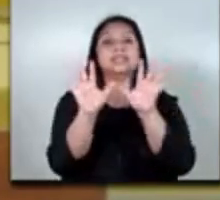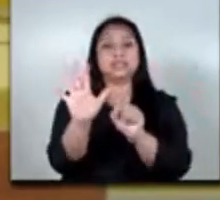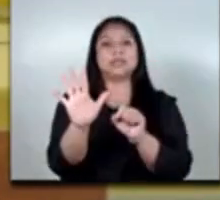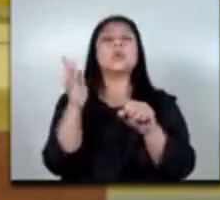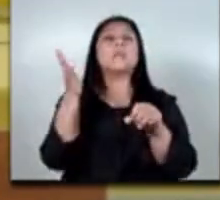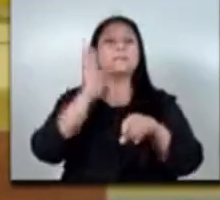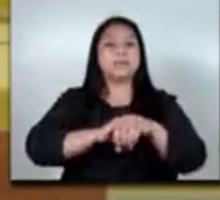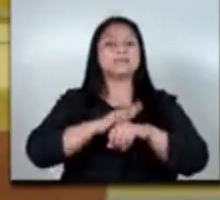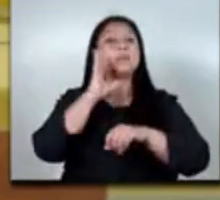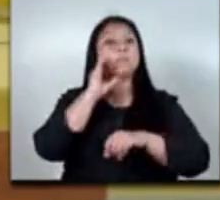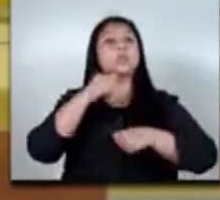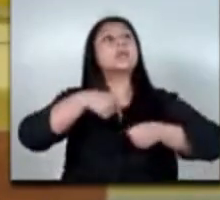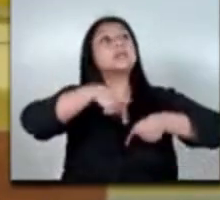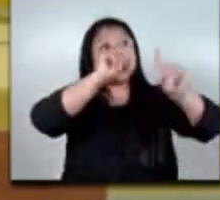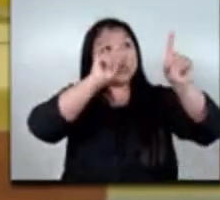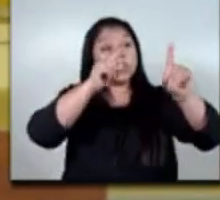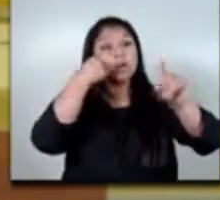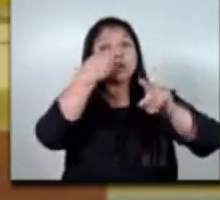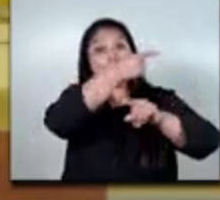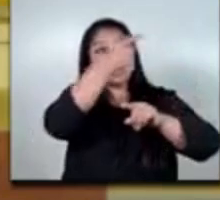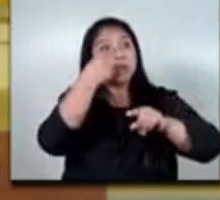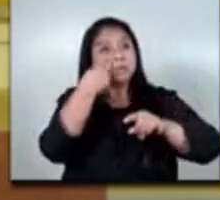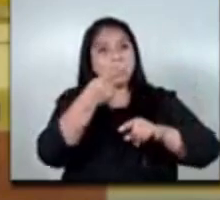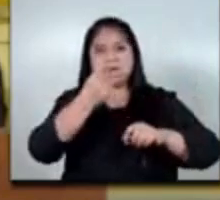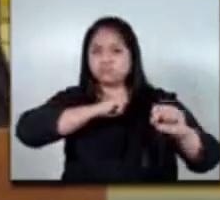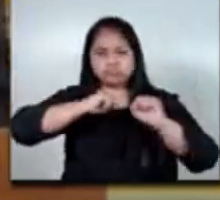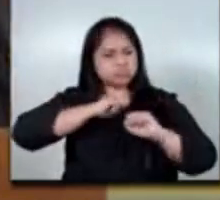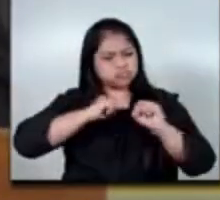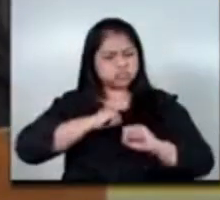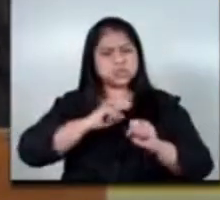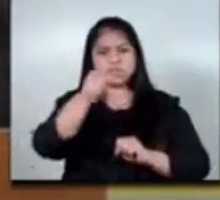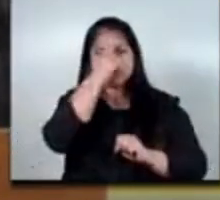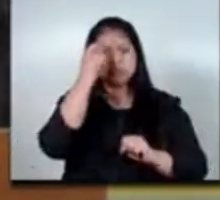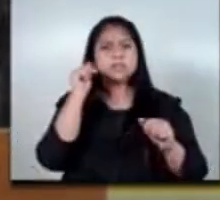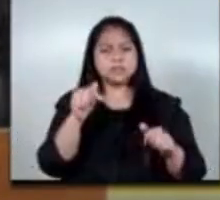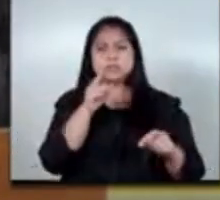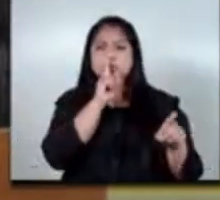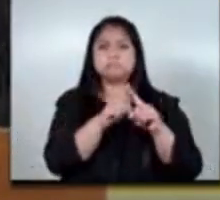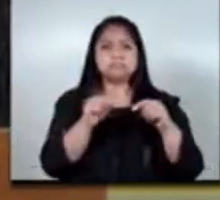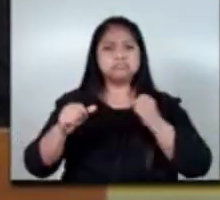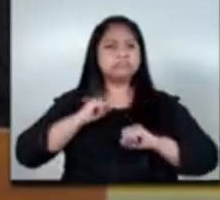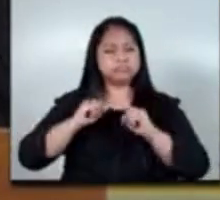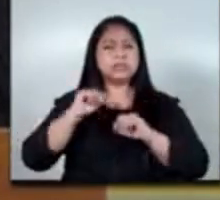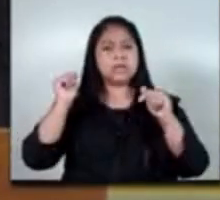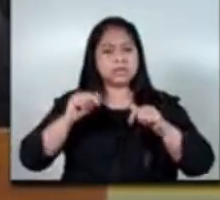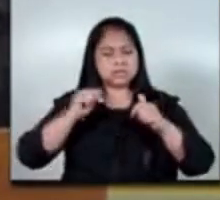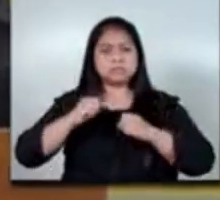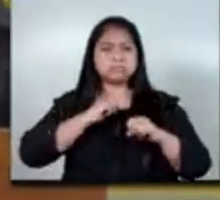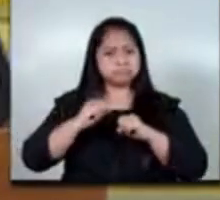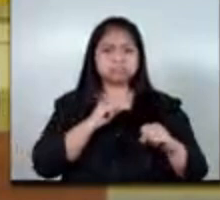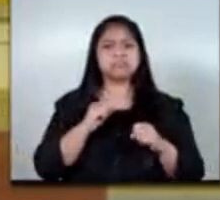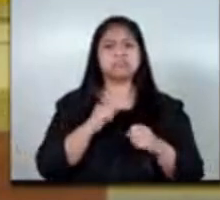resulta que los guatemaltecos somos trabajadores somos gente que como decimos aquí en Buen Chapín,